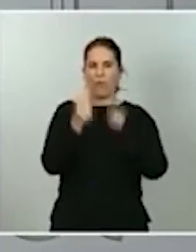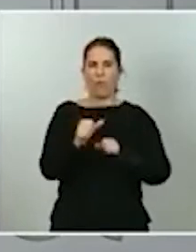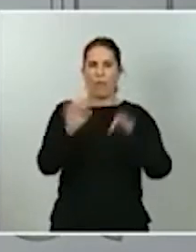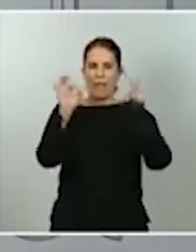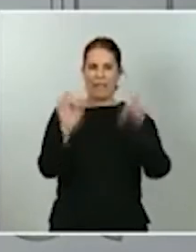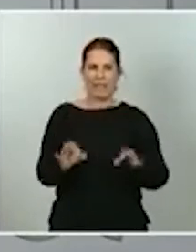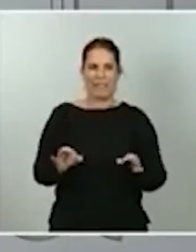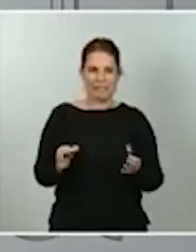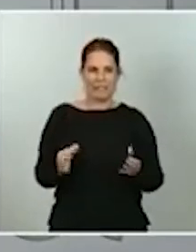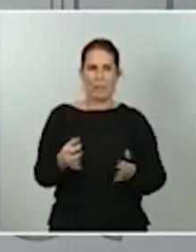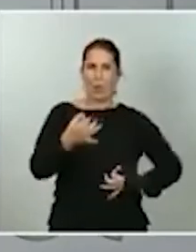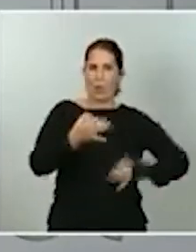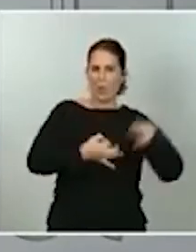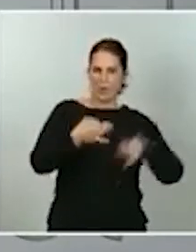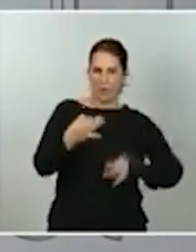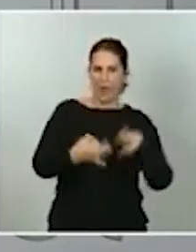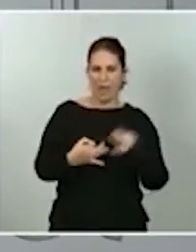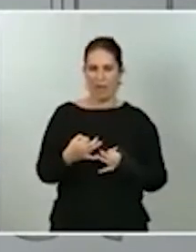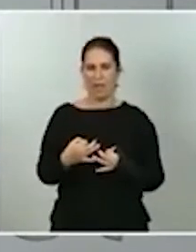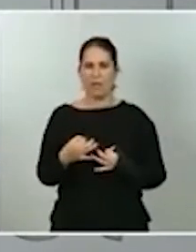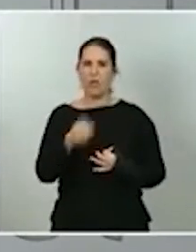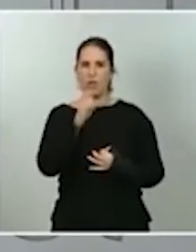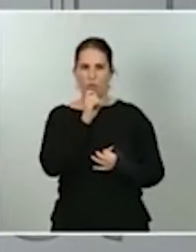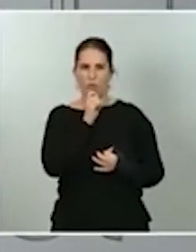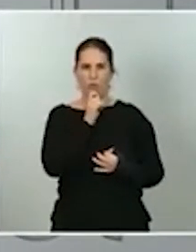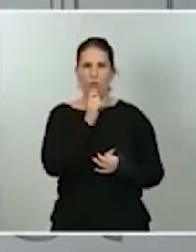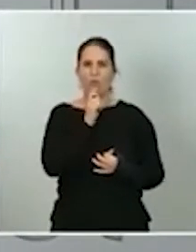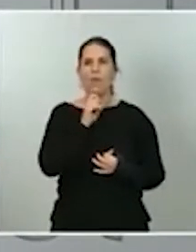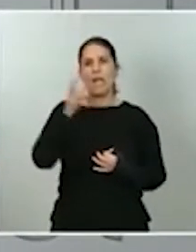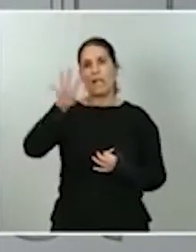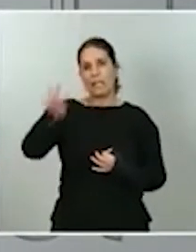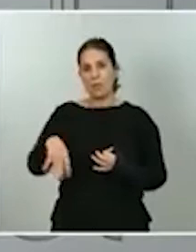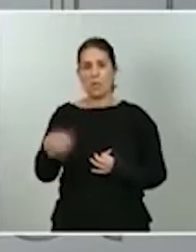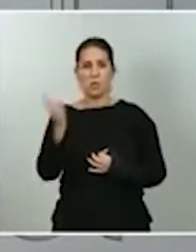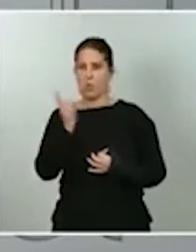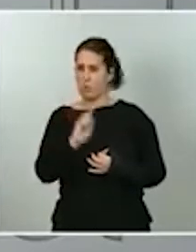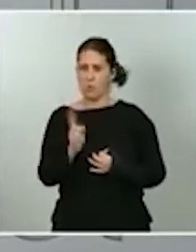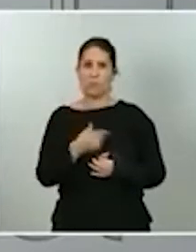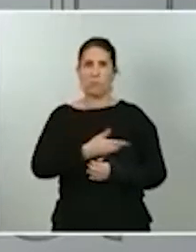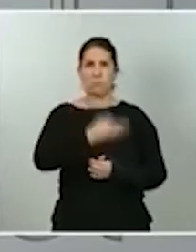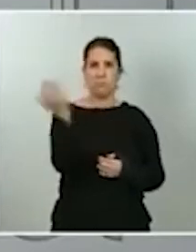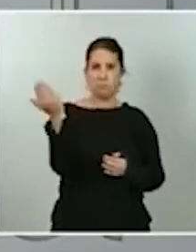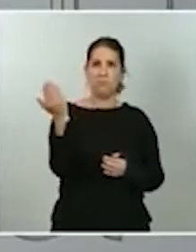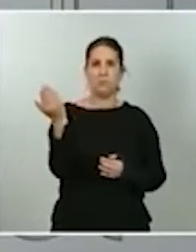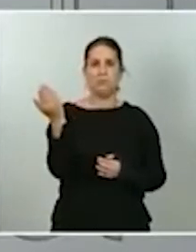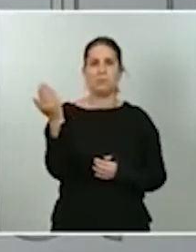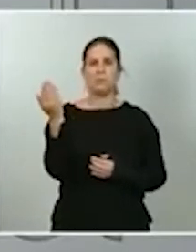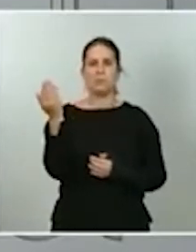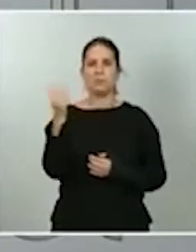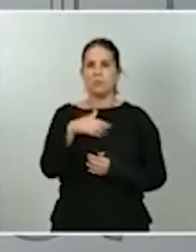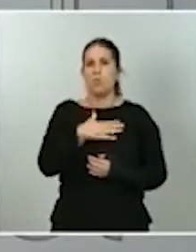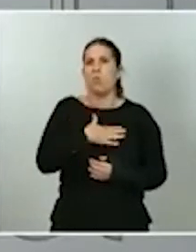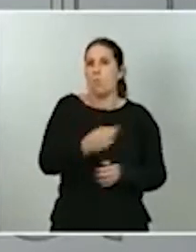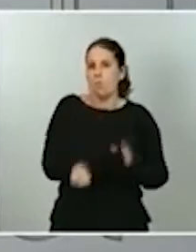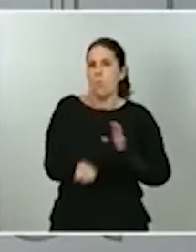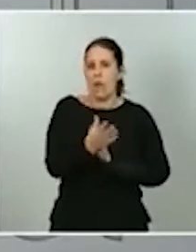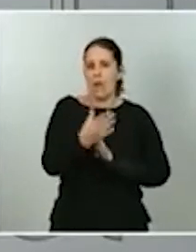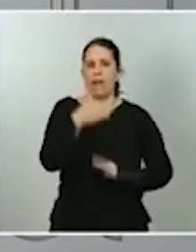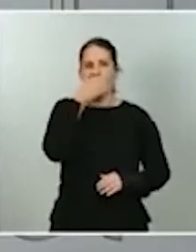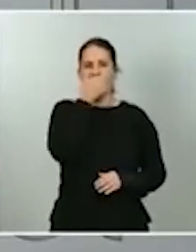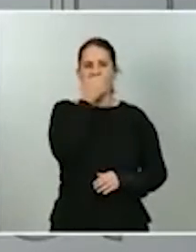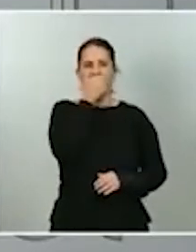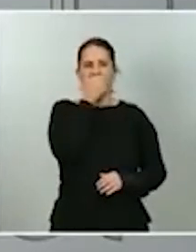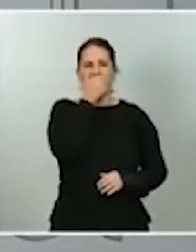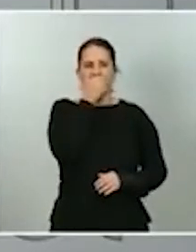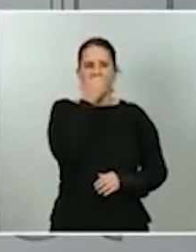y en la que no solamente en Cataluña, con otras comunidades autónomas es una cuestión que puede ocurrir para limitar, en este caso algo tan